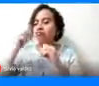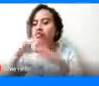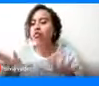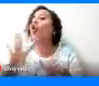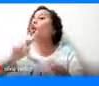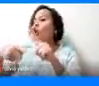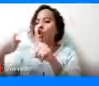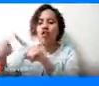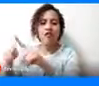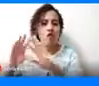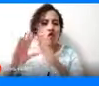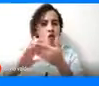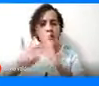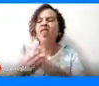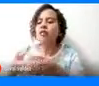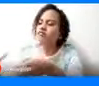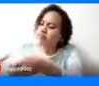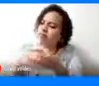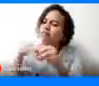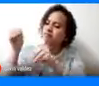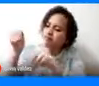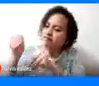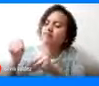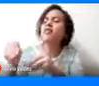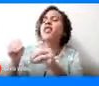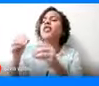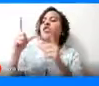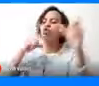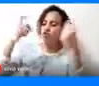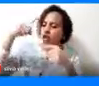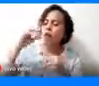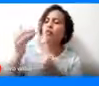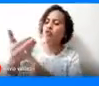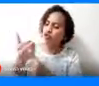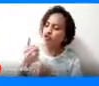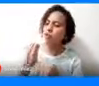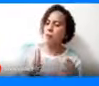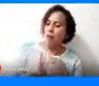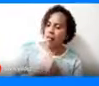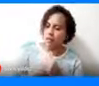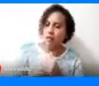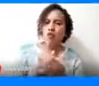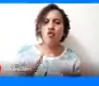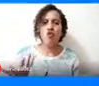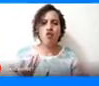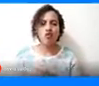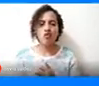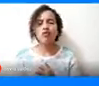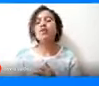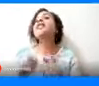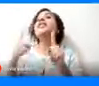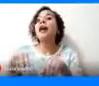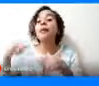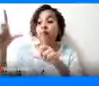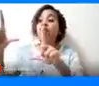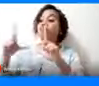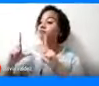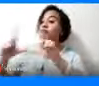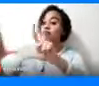formándolos en temas de turismo, de protección al patrimonio, y los gradúa